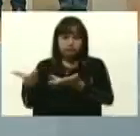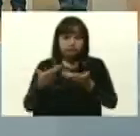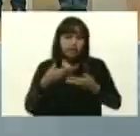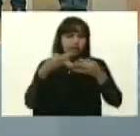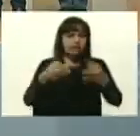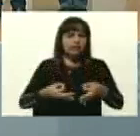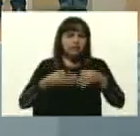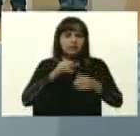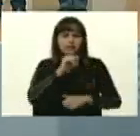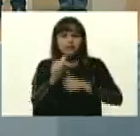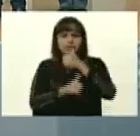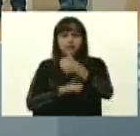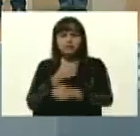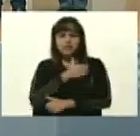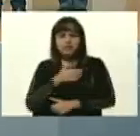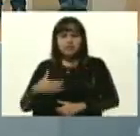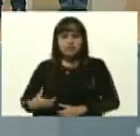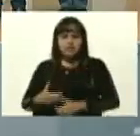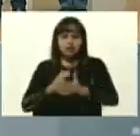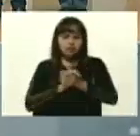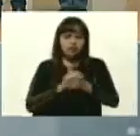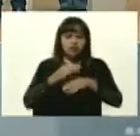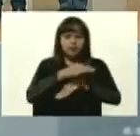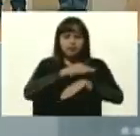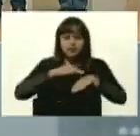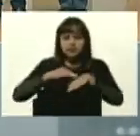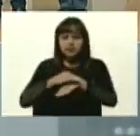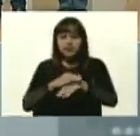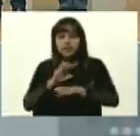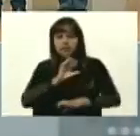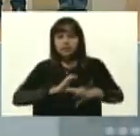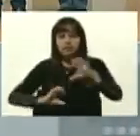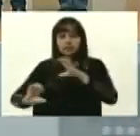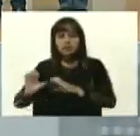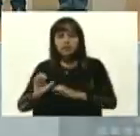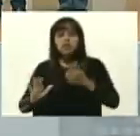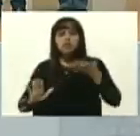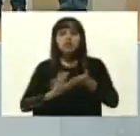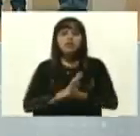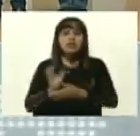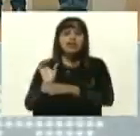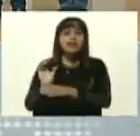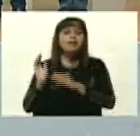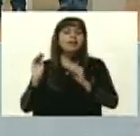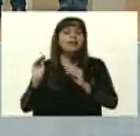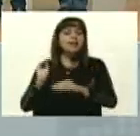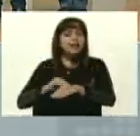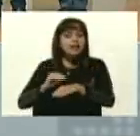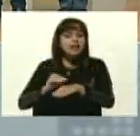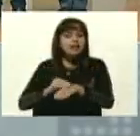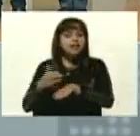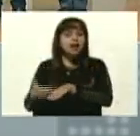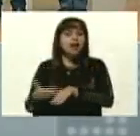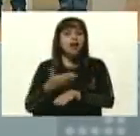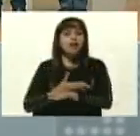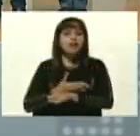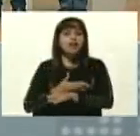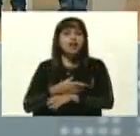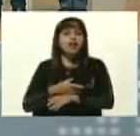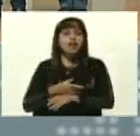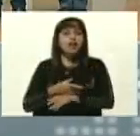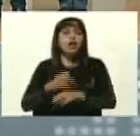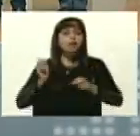vicepresidenta, compañera ministra Gabriela, de los alertas tempranas, de las